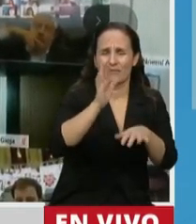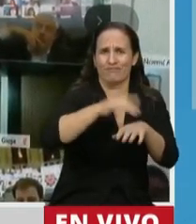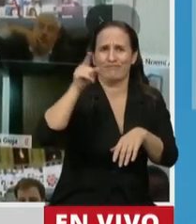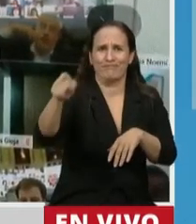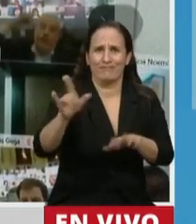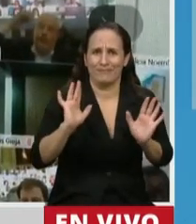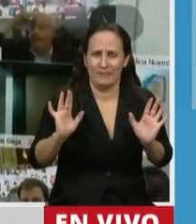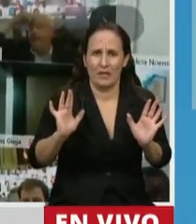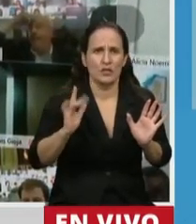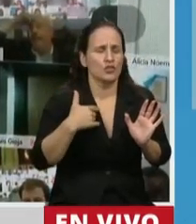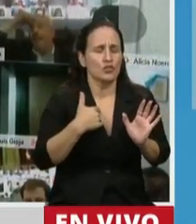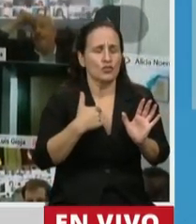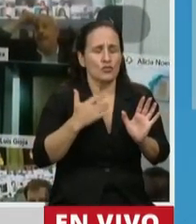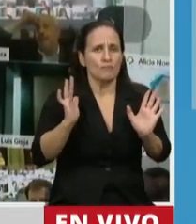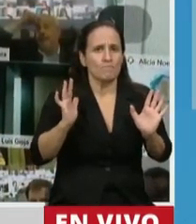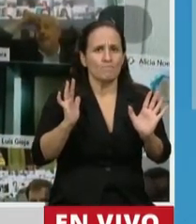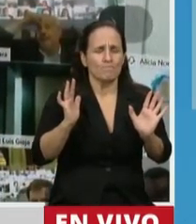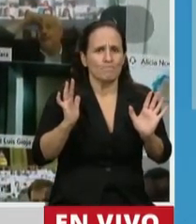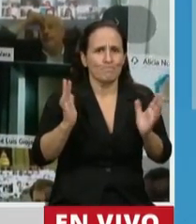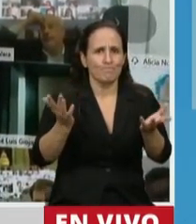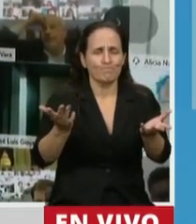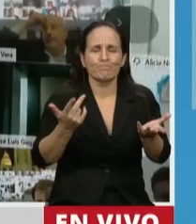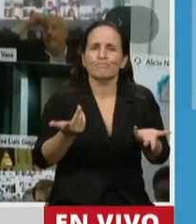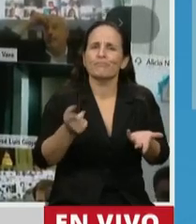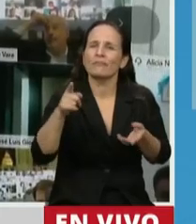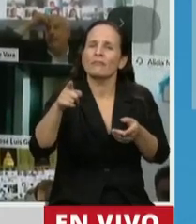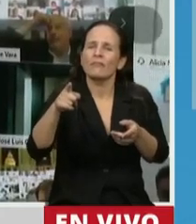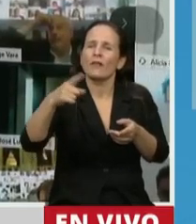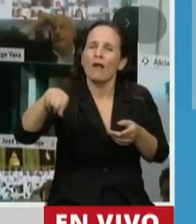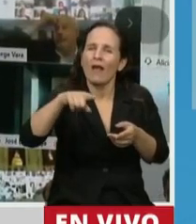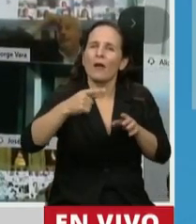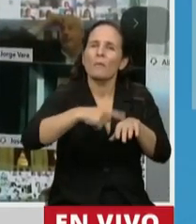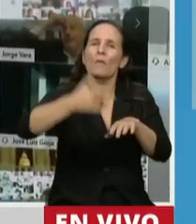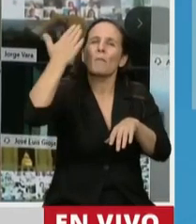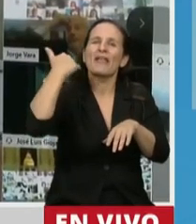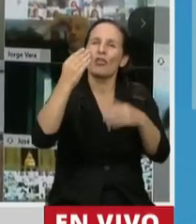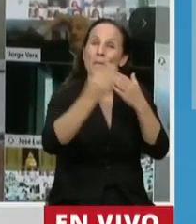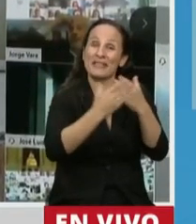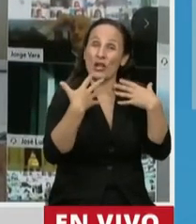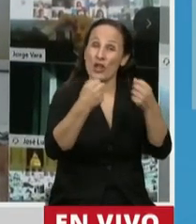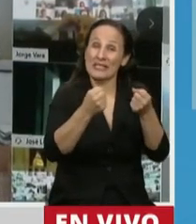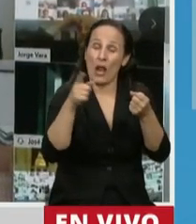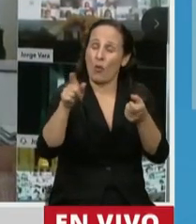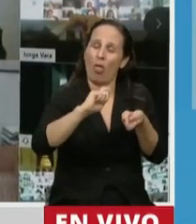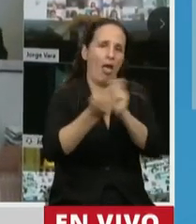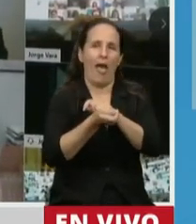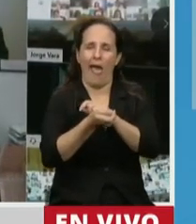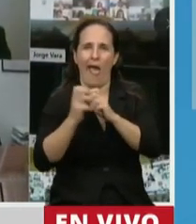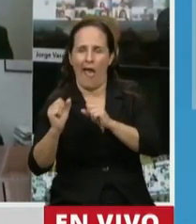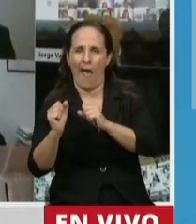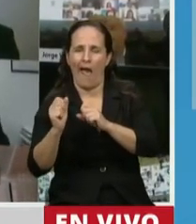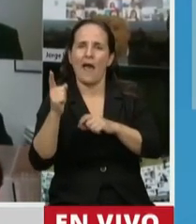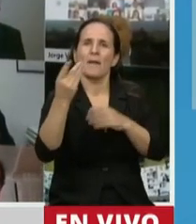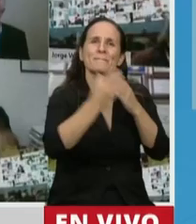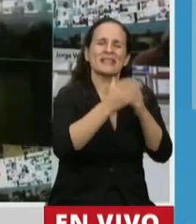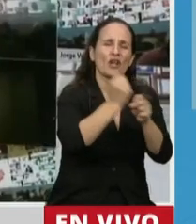Si fueron capaces de eliminar el Ministerio de Salud, el Ministerio de Trabajo, eso